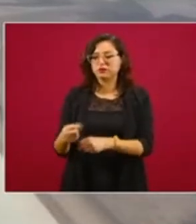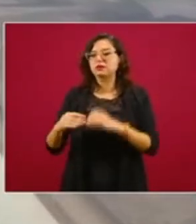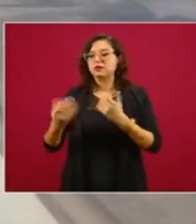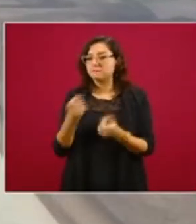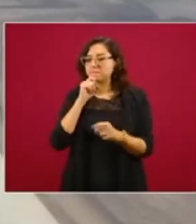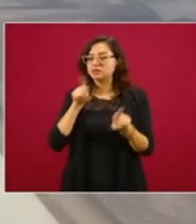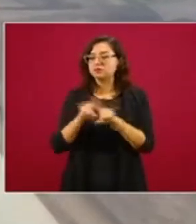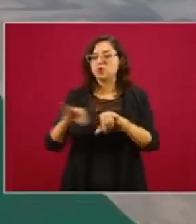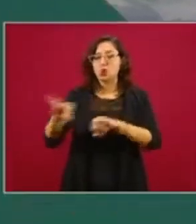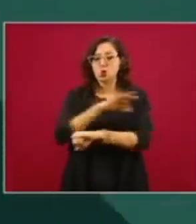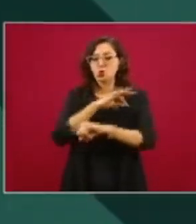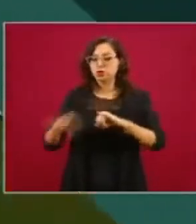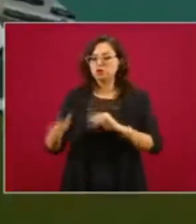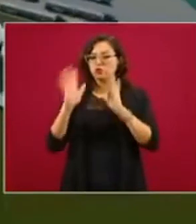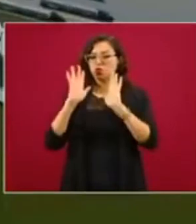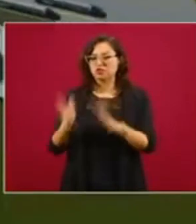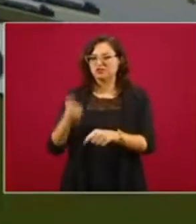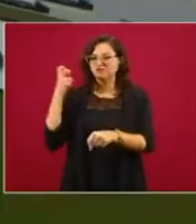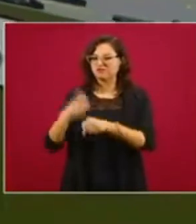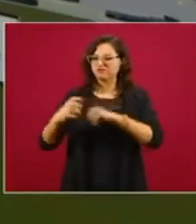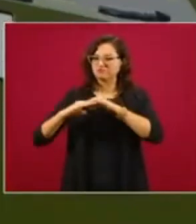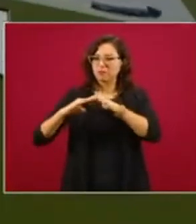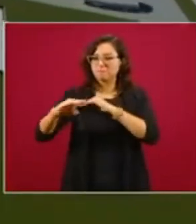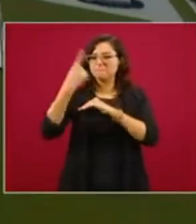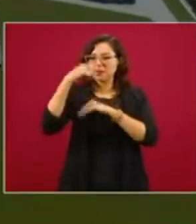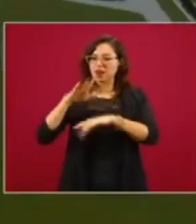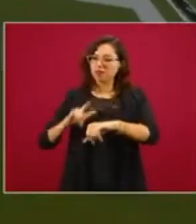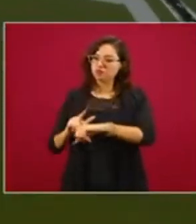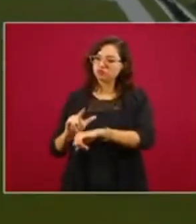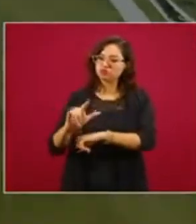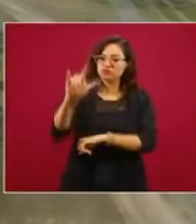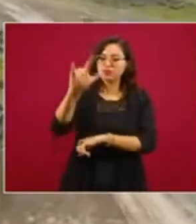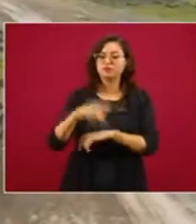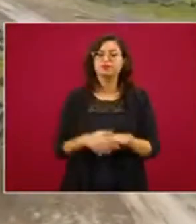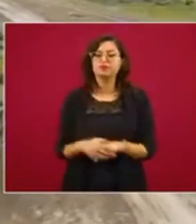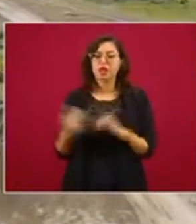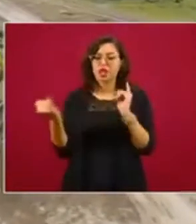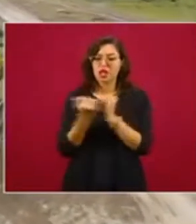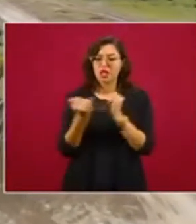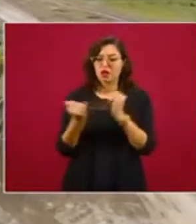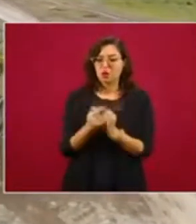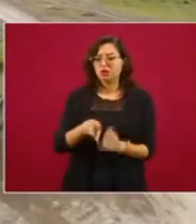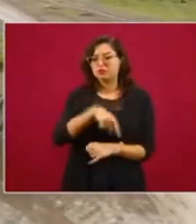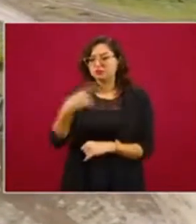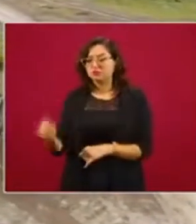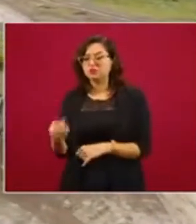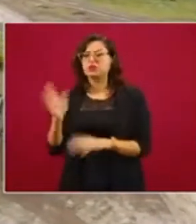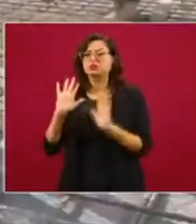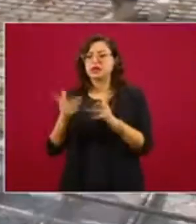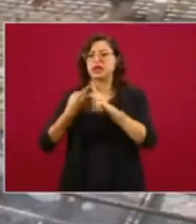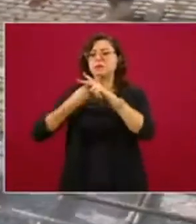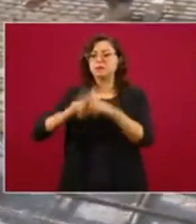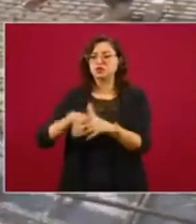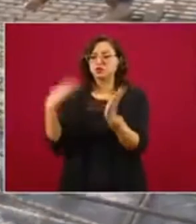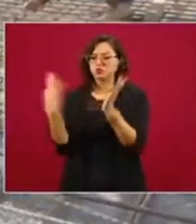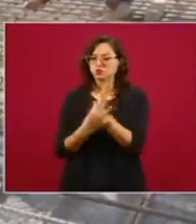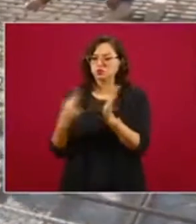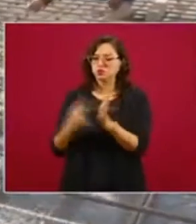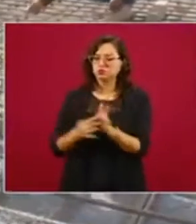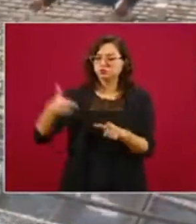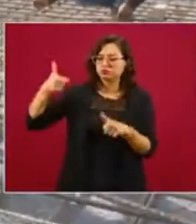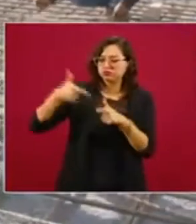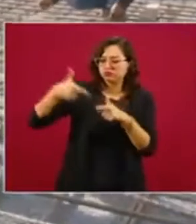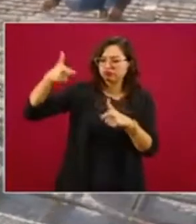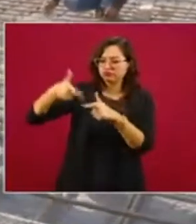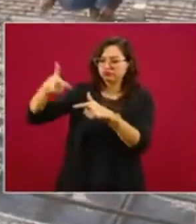acabado final de pista. En la terminal de combustibles y red de distribución se efectúan trabajos de soldadura de fondo en los tanques